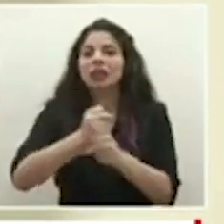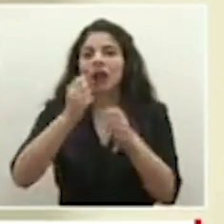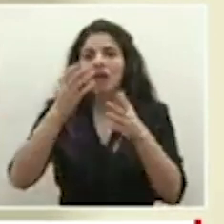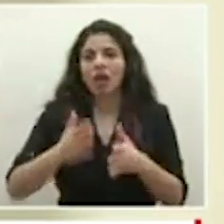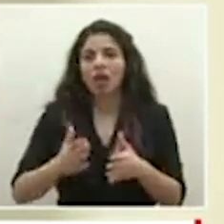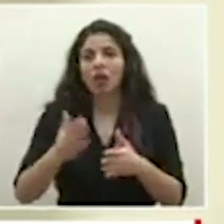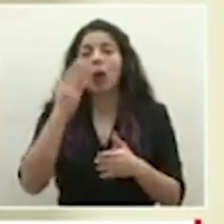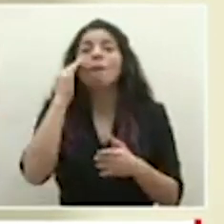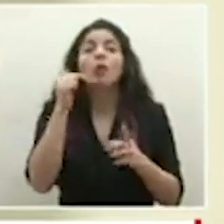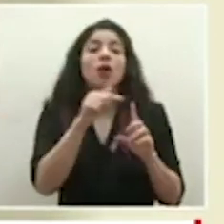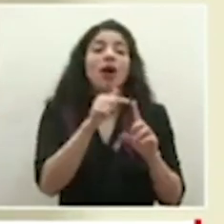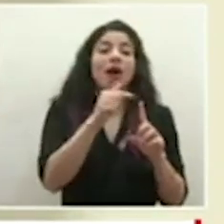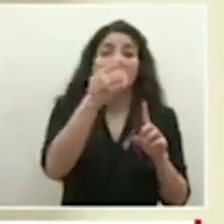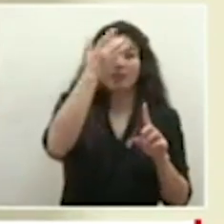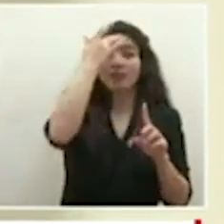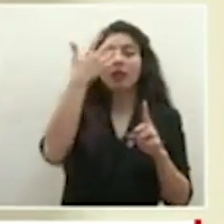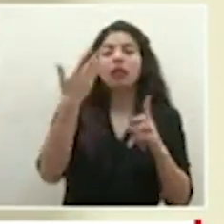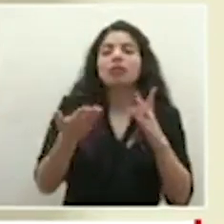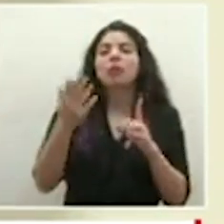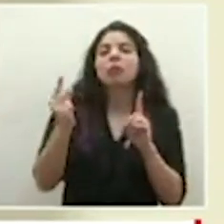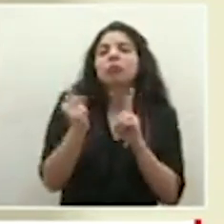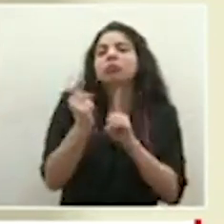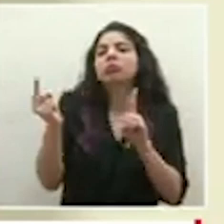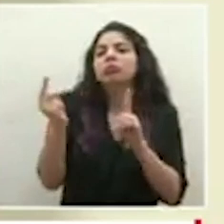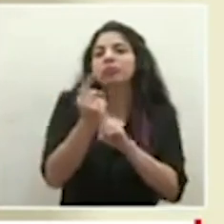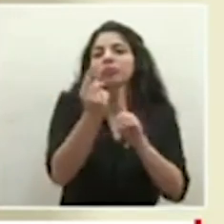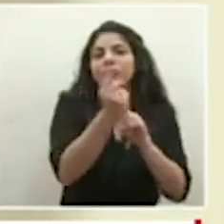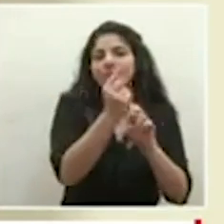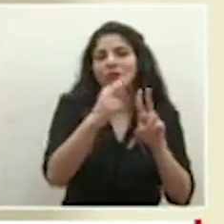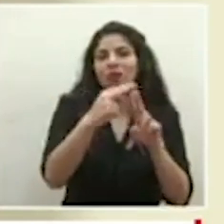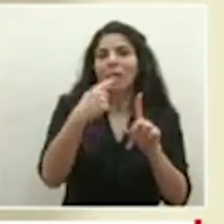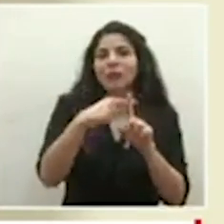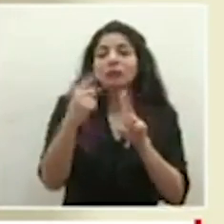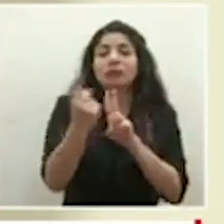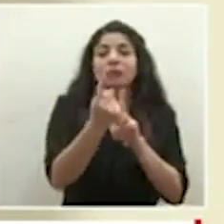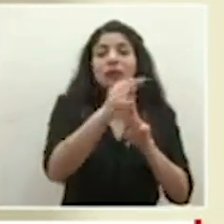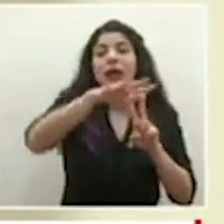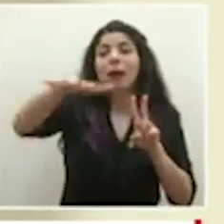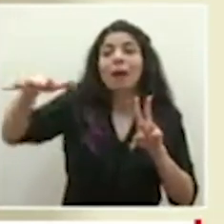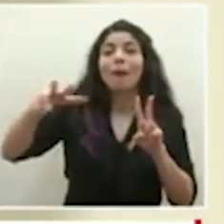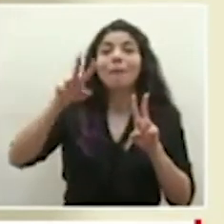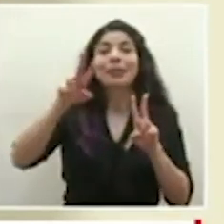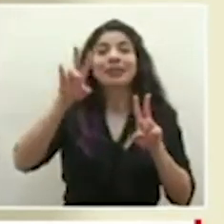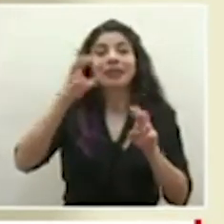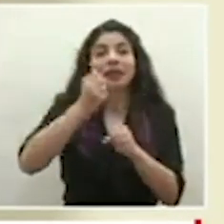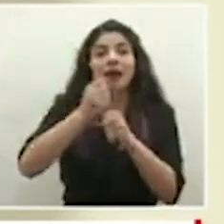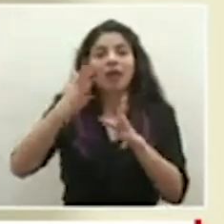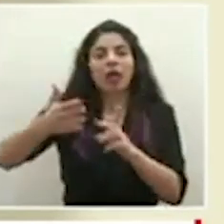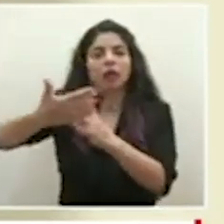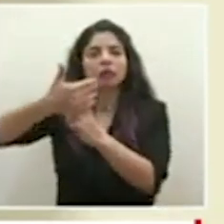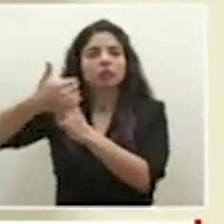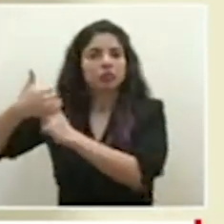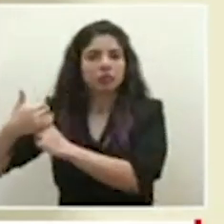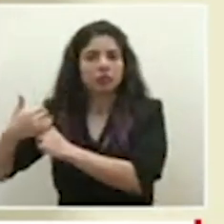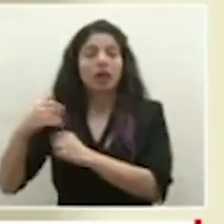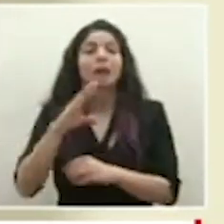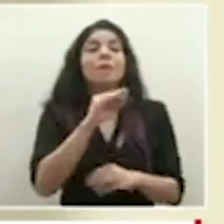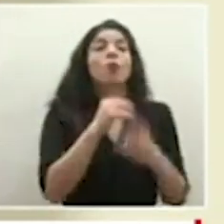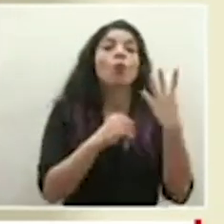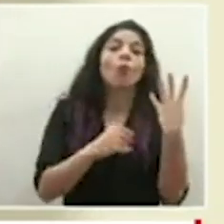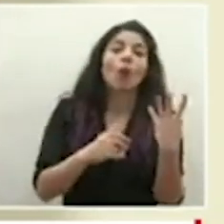tenido algún grado de contacto con estos dos casos positivos y también se aislaron a cuatro